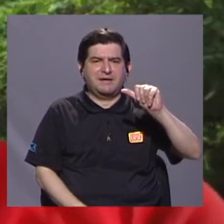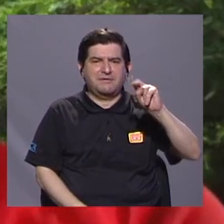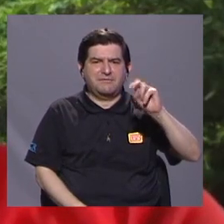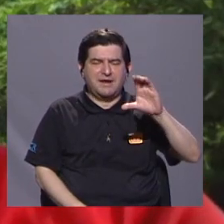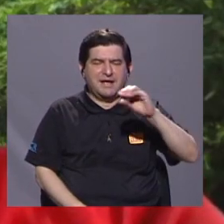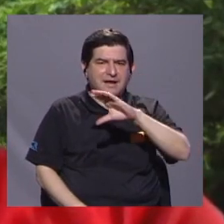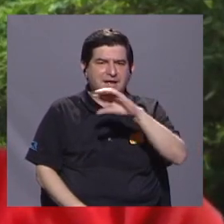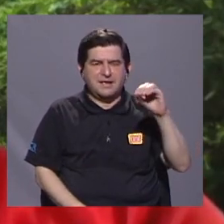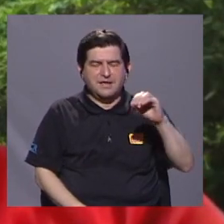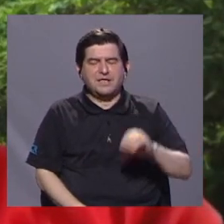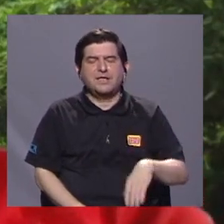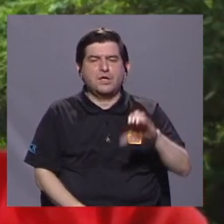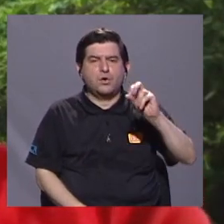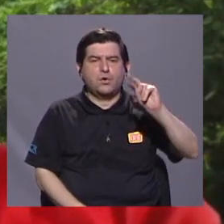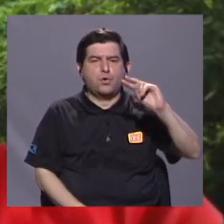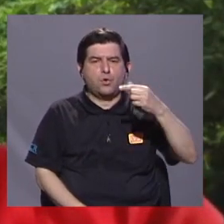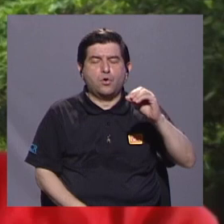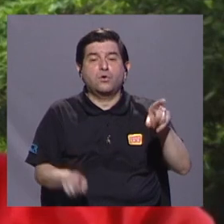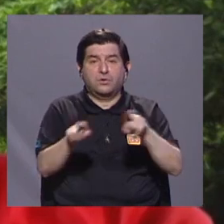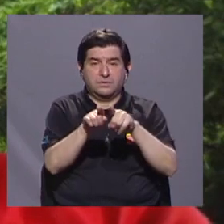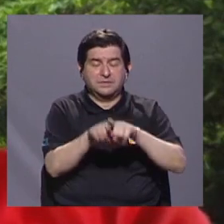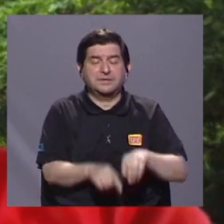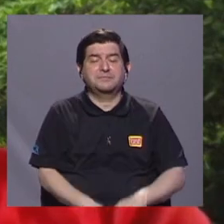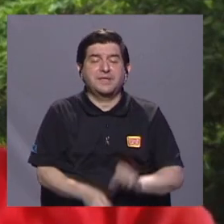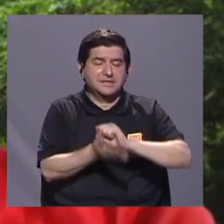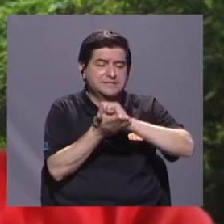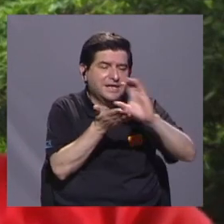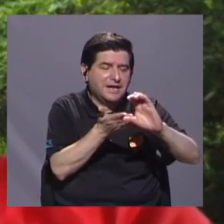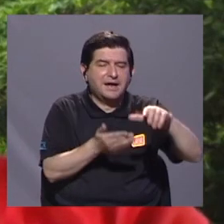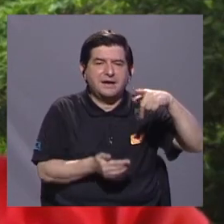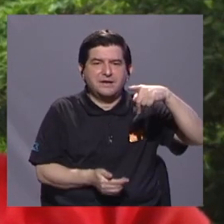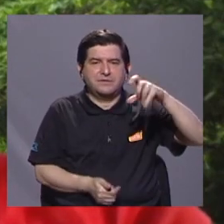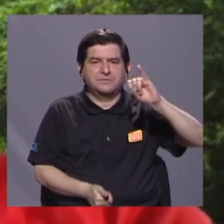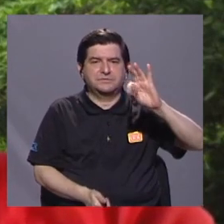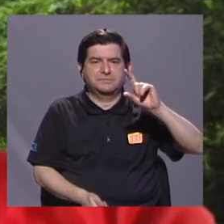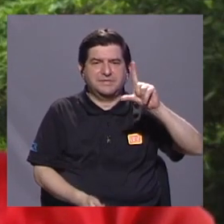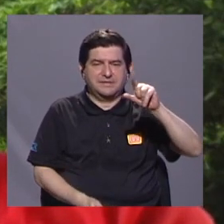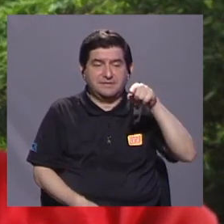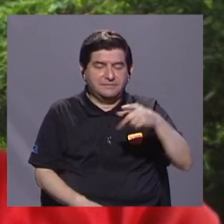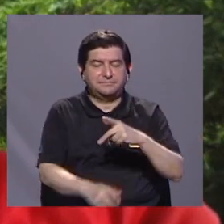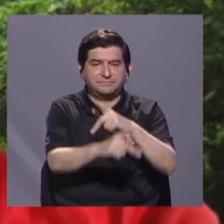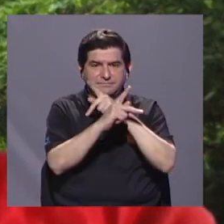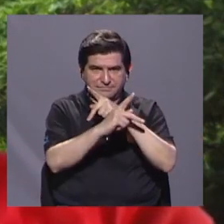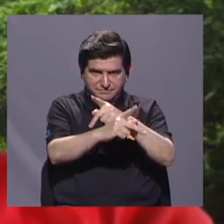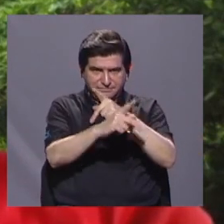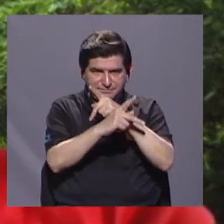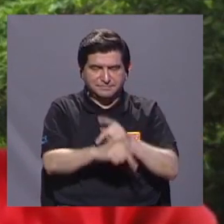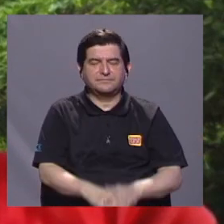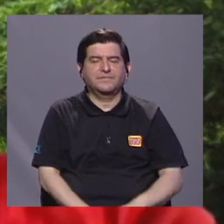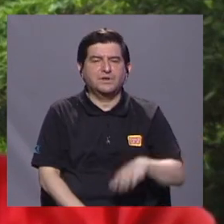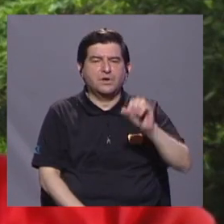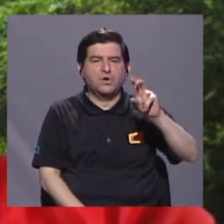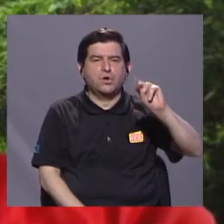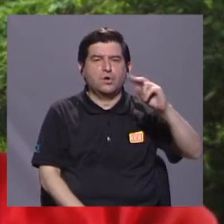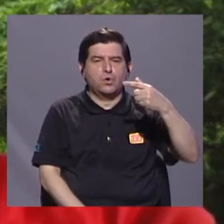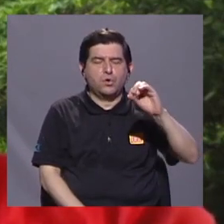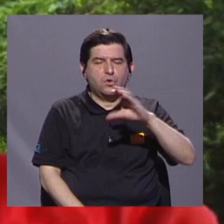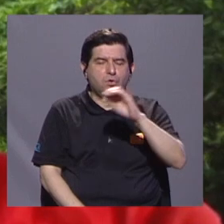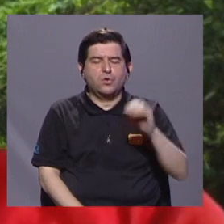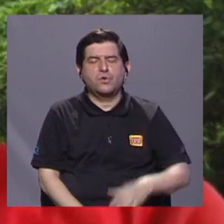También en San Carlos, en Pital, específicamente. Ellos van a proteger el Congo y el mono araña.